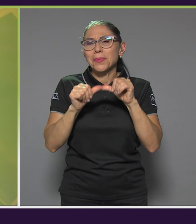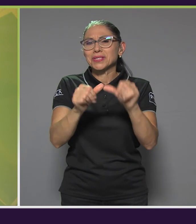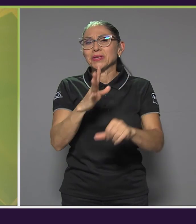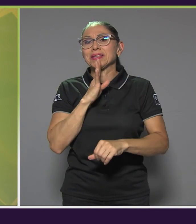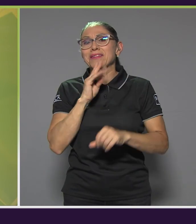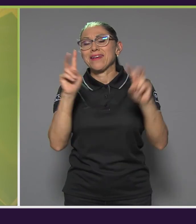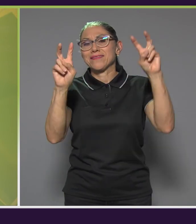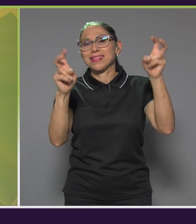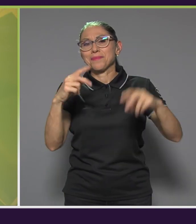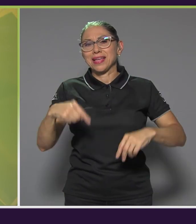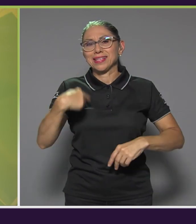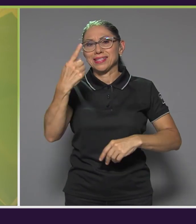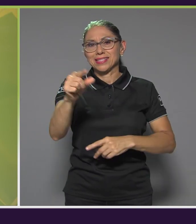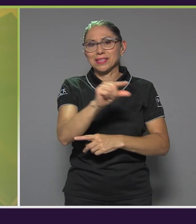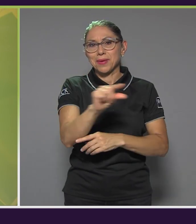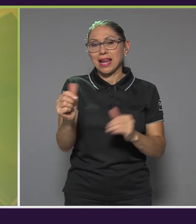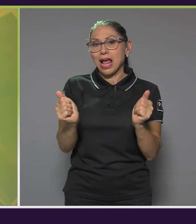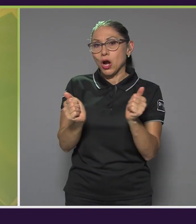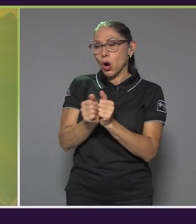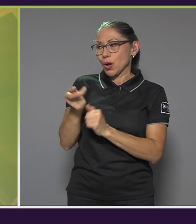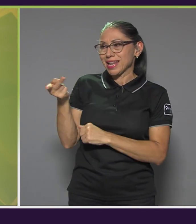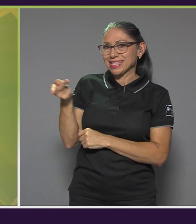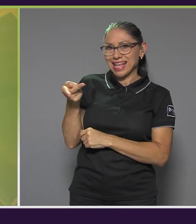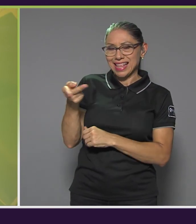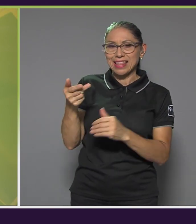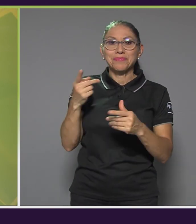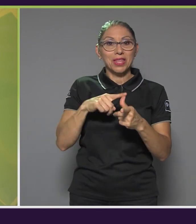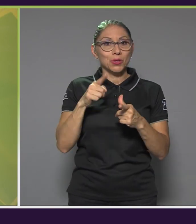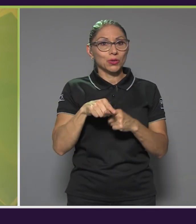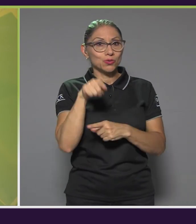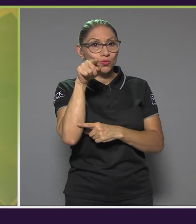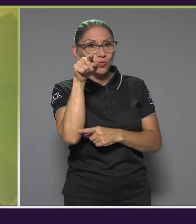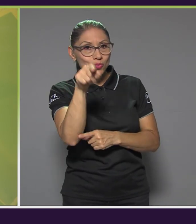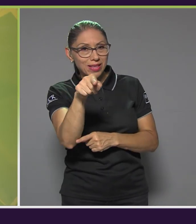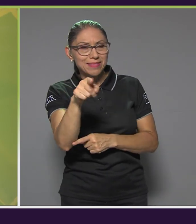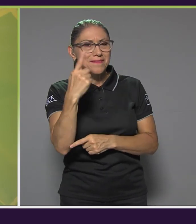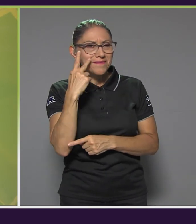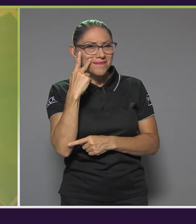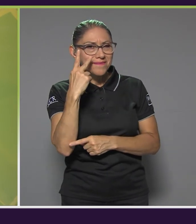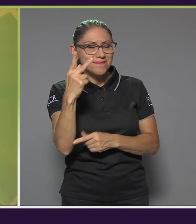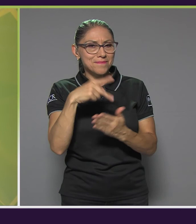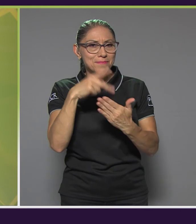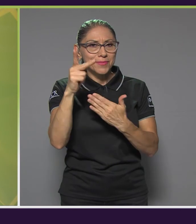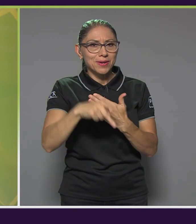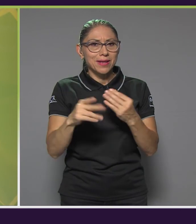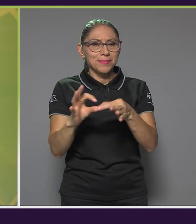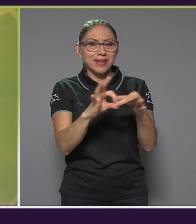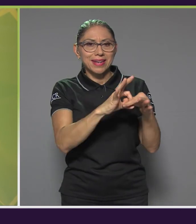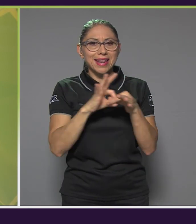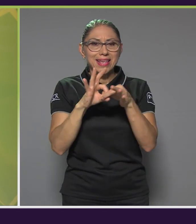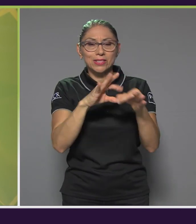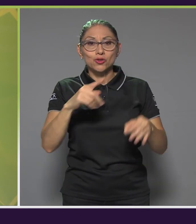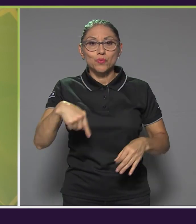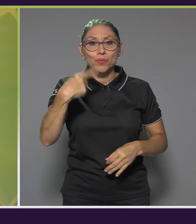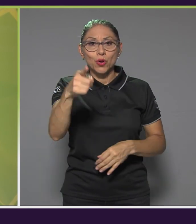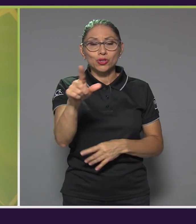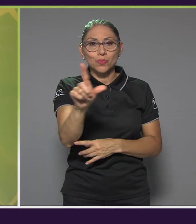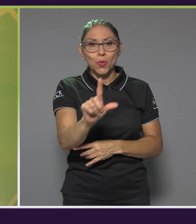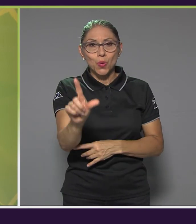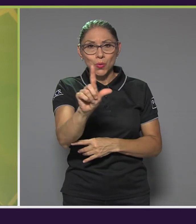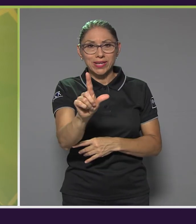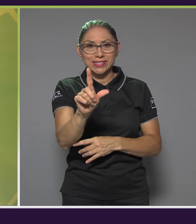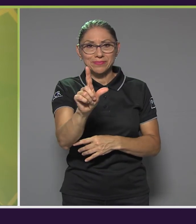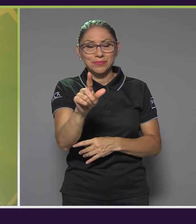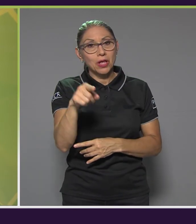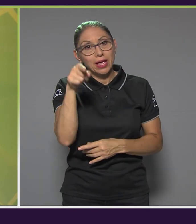semana con Lexaira y con Andrea, así que usted no se vaya a perder la edición de Nexos del próximo lunes, así